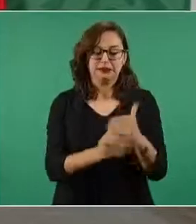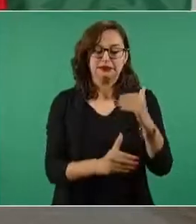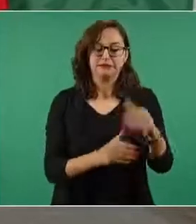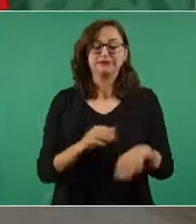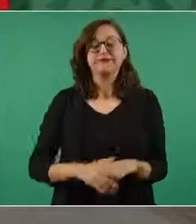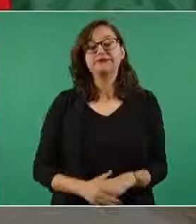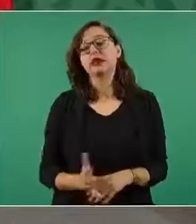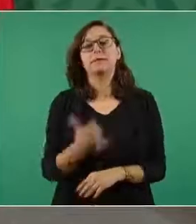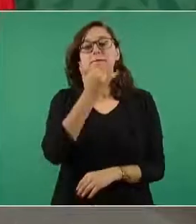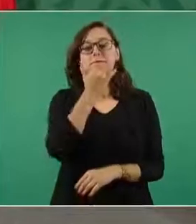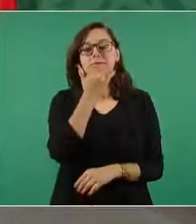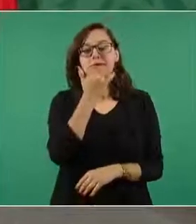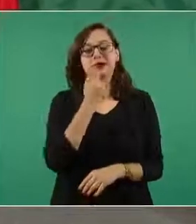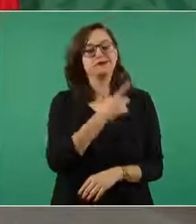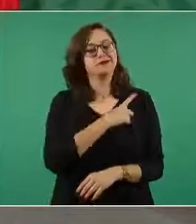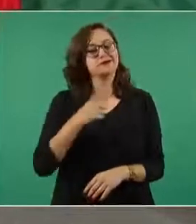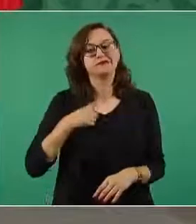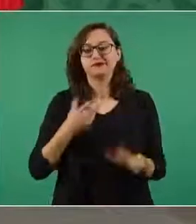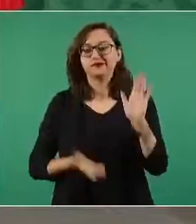gira